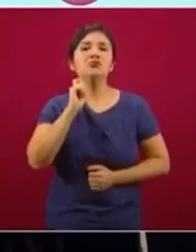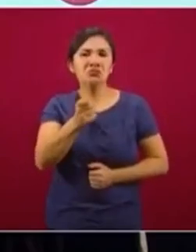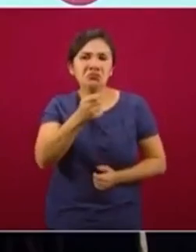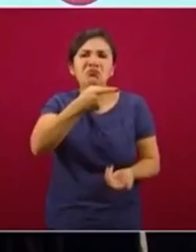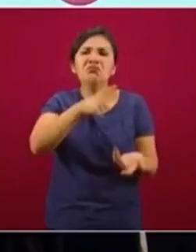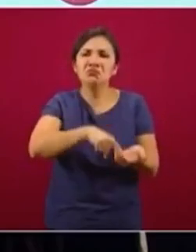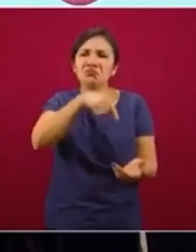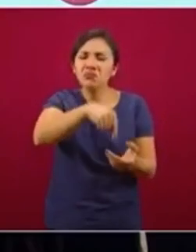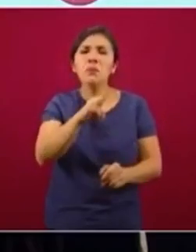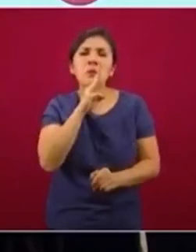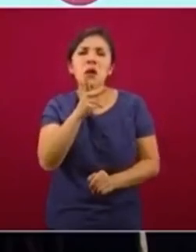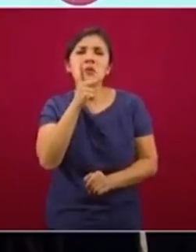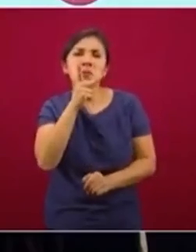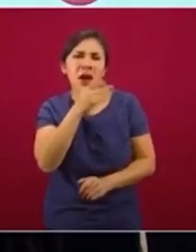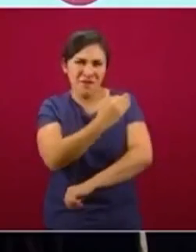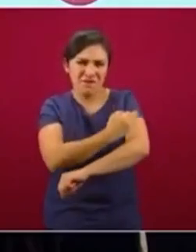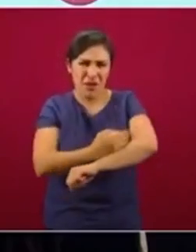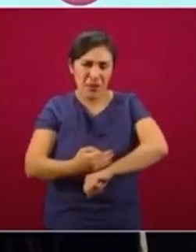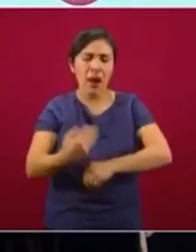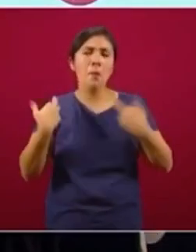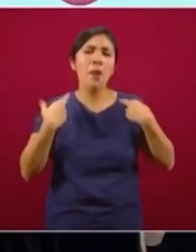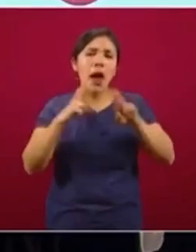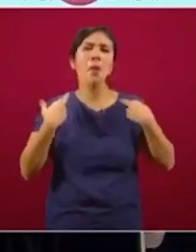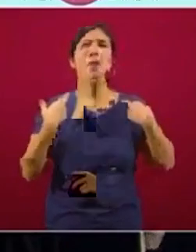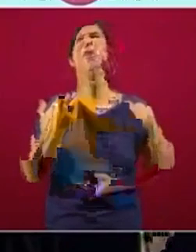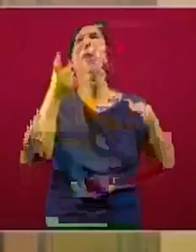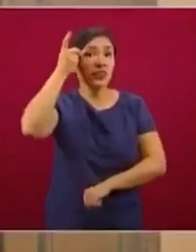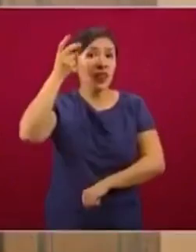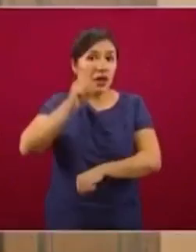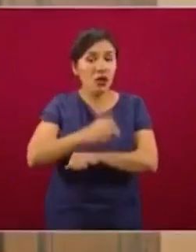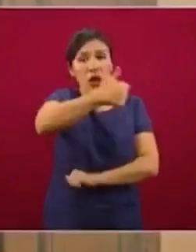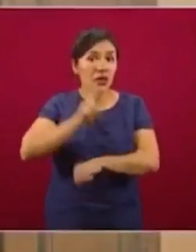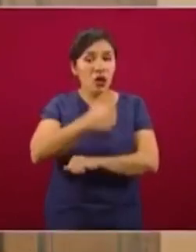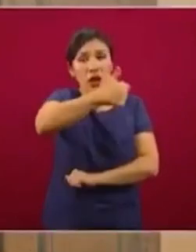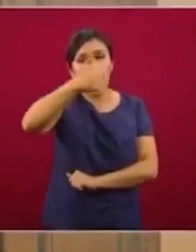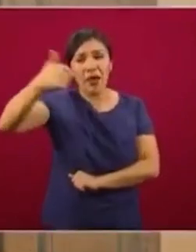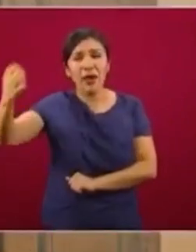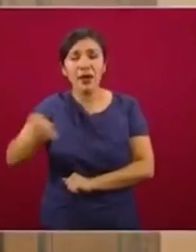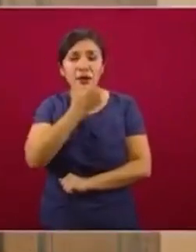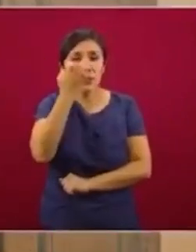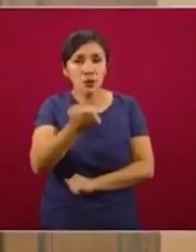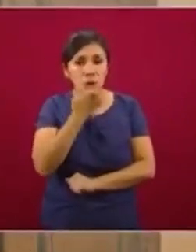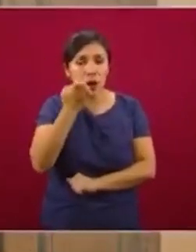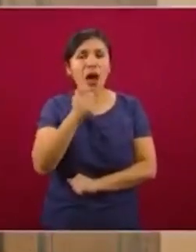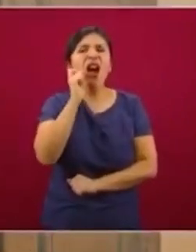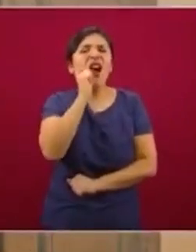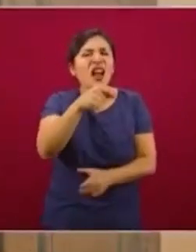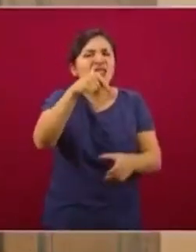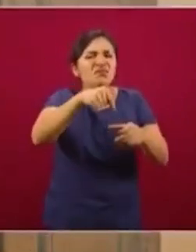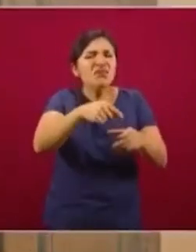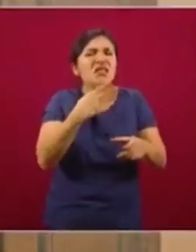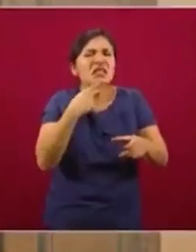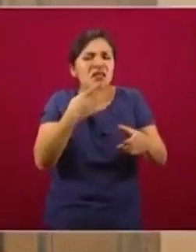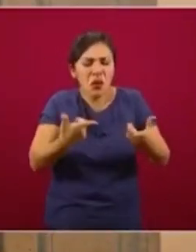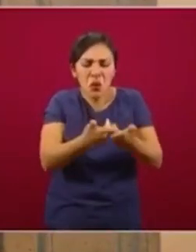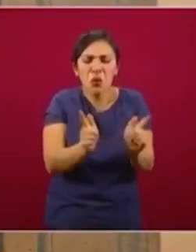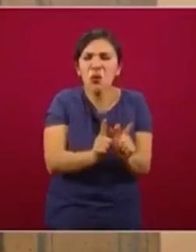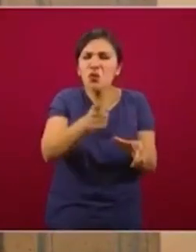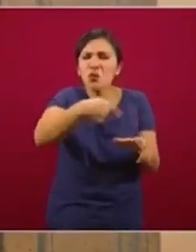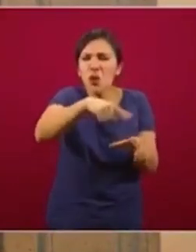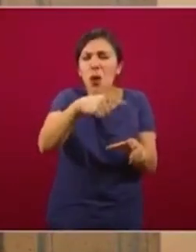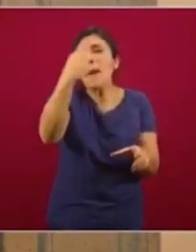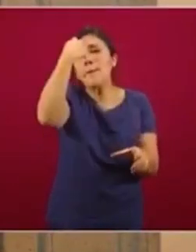por madres y padres de familia, por maestras y maestros, por el director de cada escuela. El objetivo precisamente